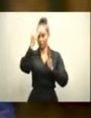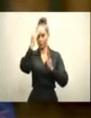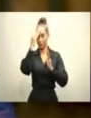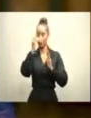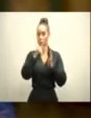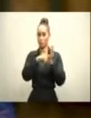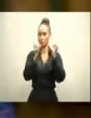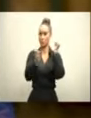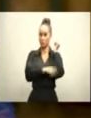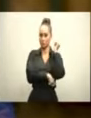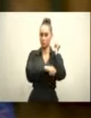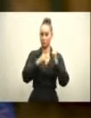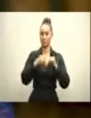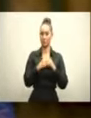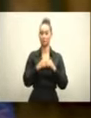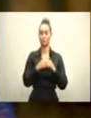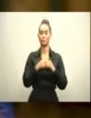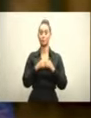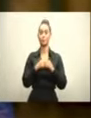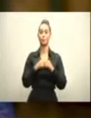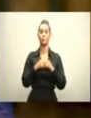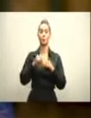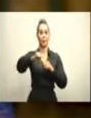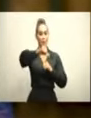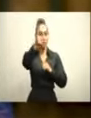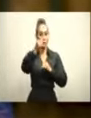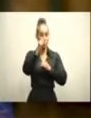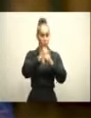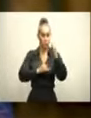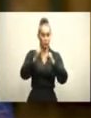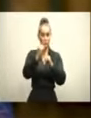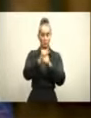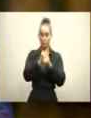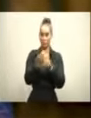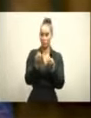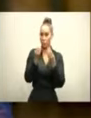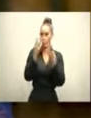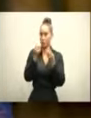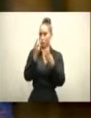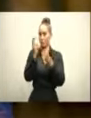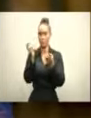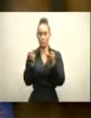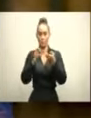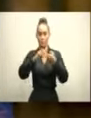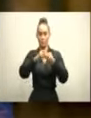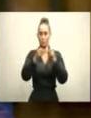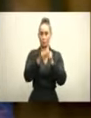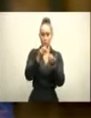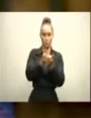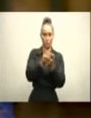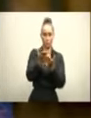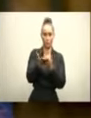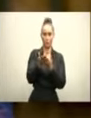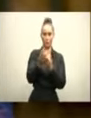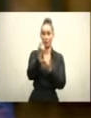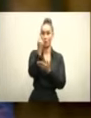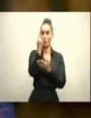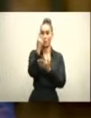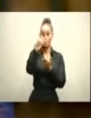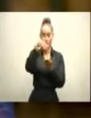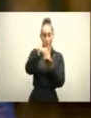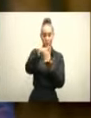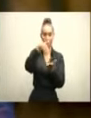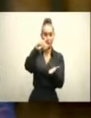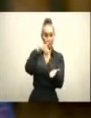son tan obvias que ya fueron depositadas en el Ministerio Público, como el caso de los 11.500 millones de pesos del contrato de